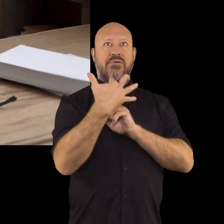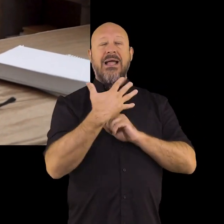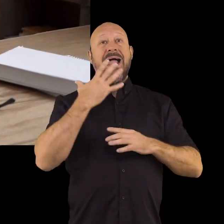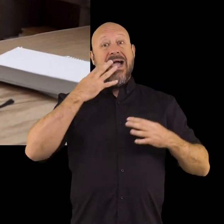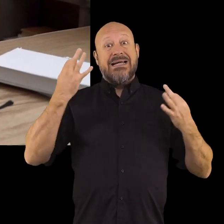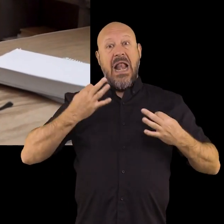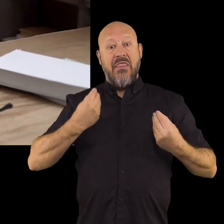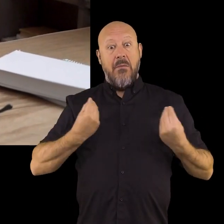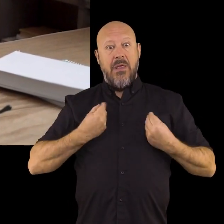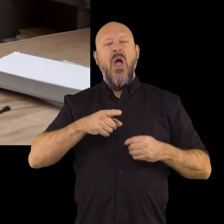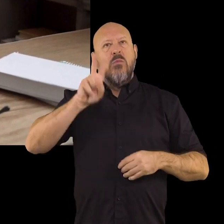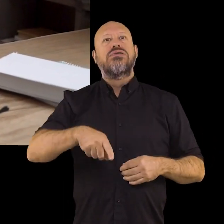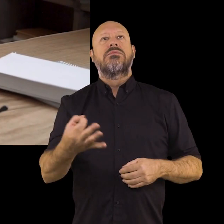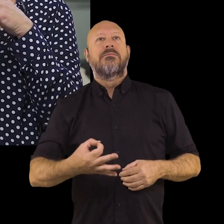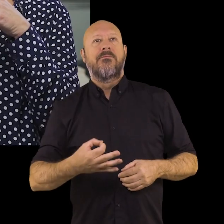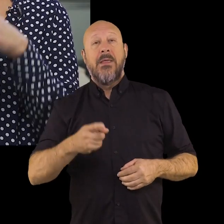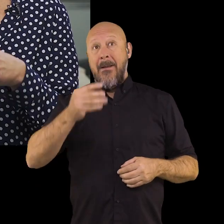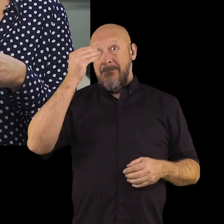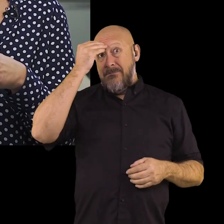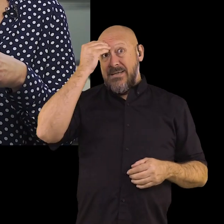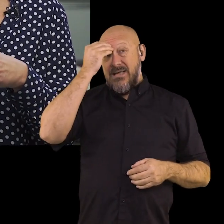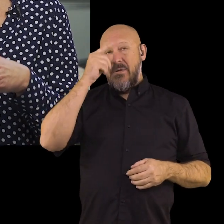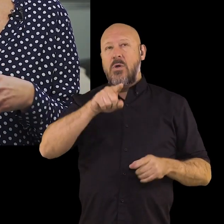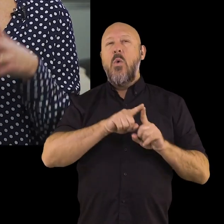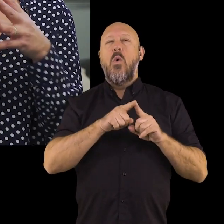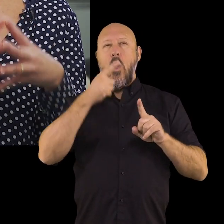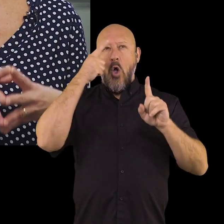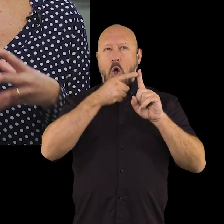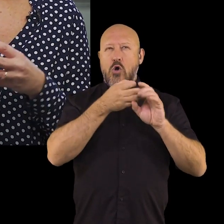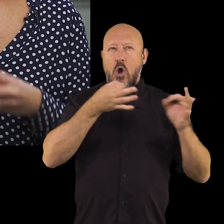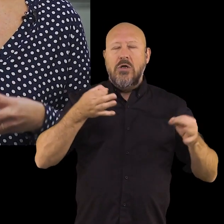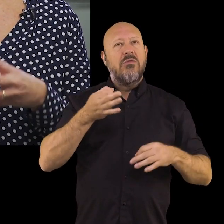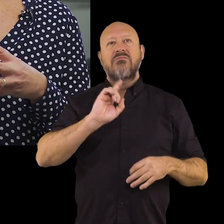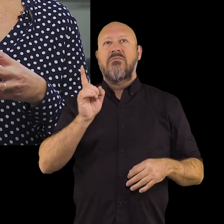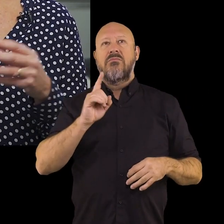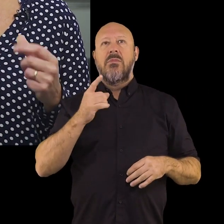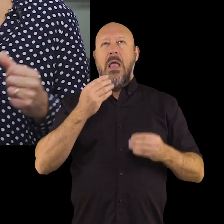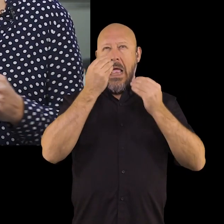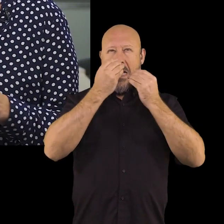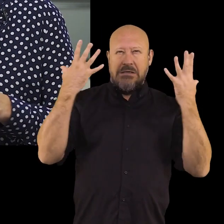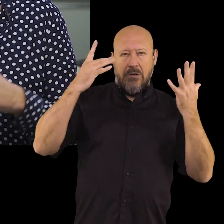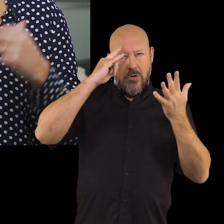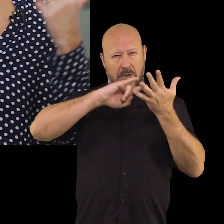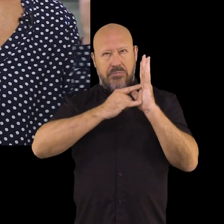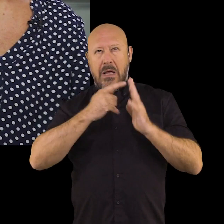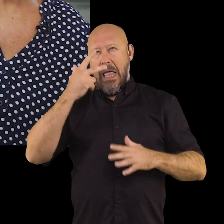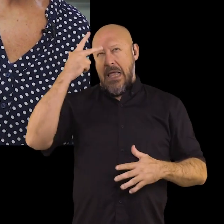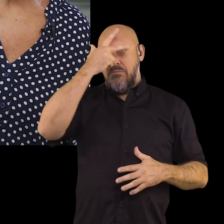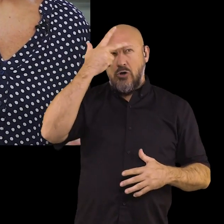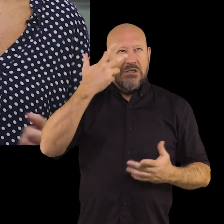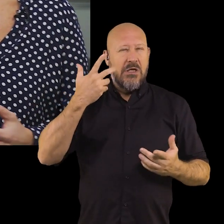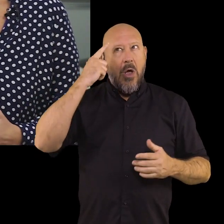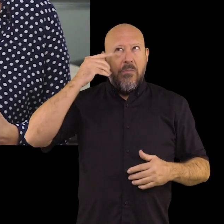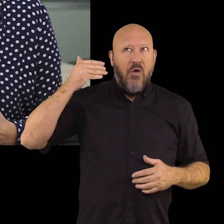es la que vive y siente. Su pensamiento es menos concreto y rígido, capta lo abstracto, plantea